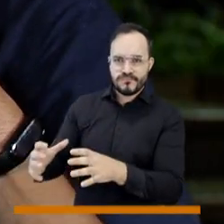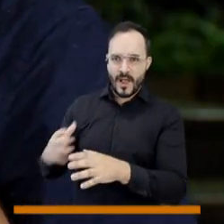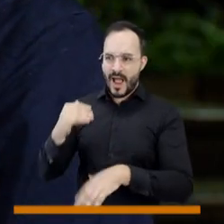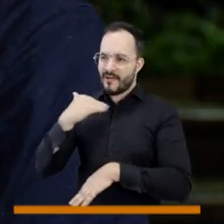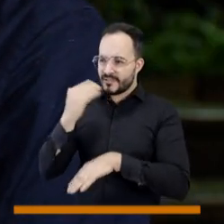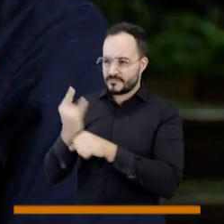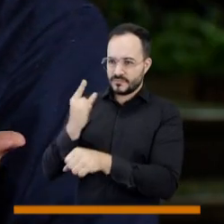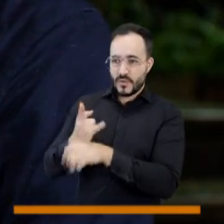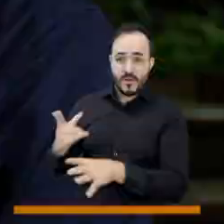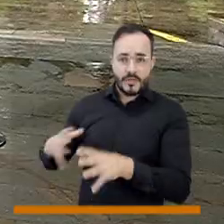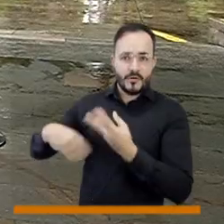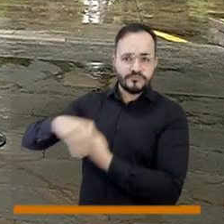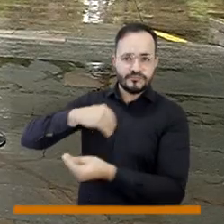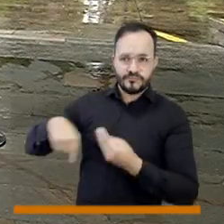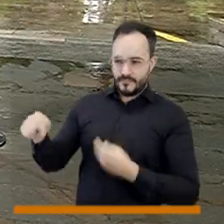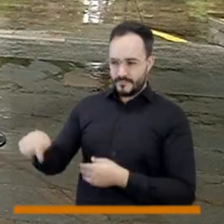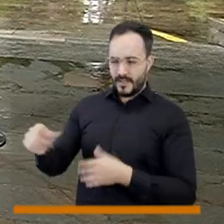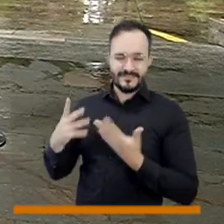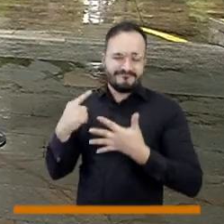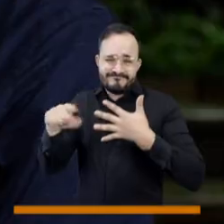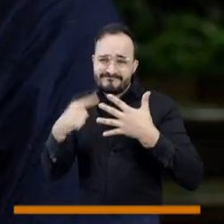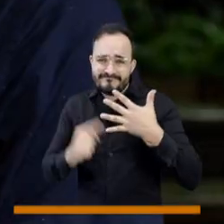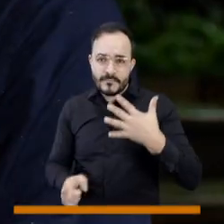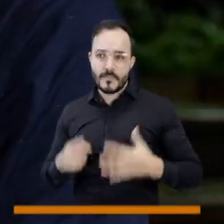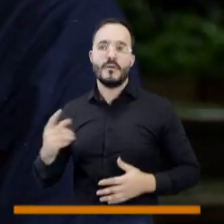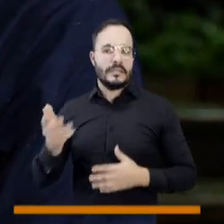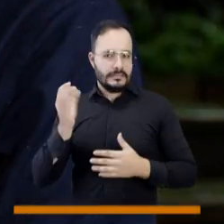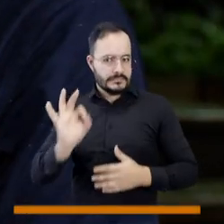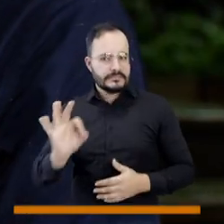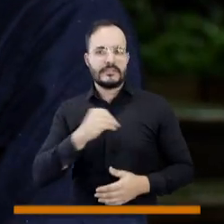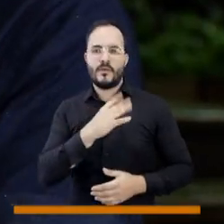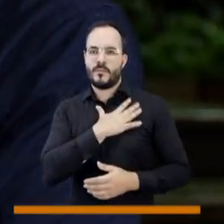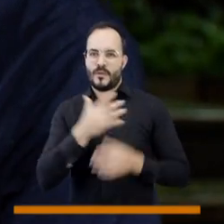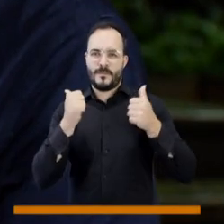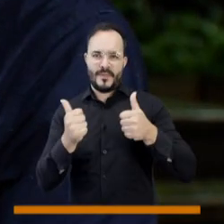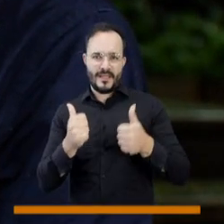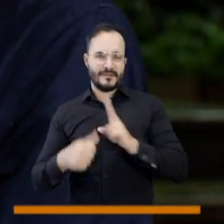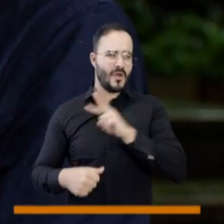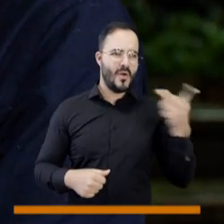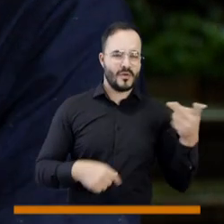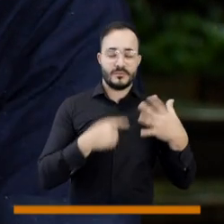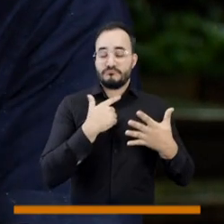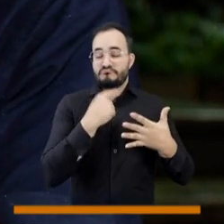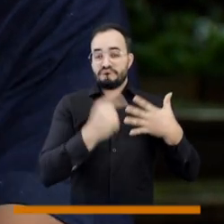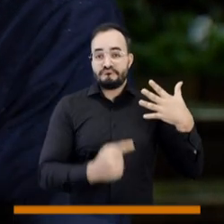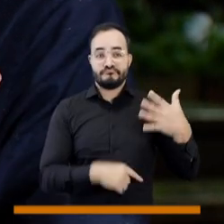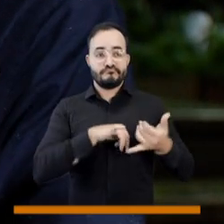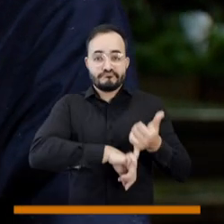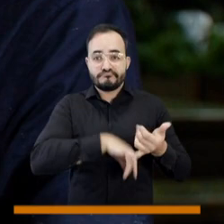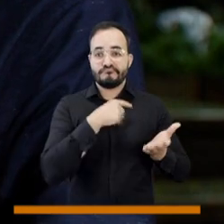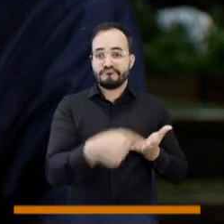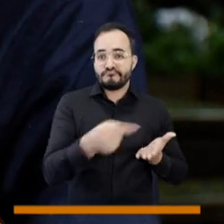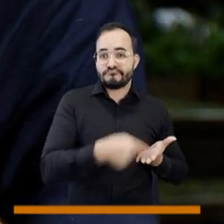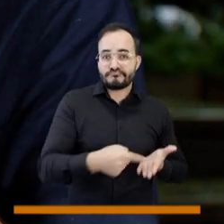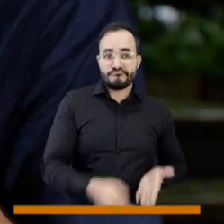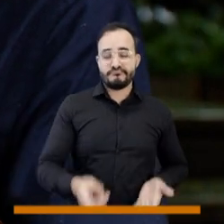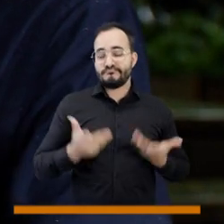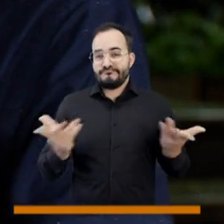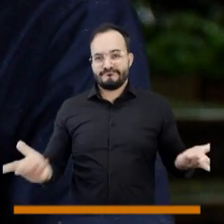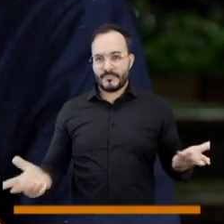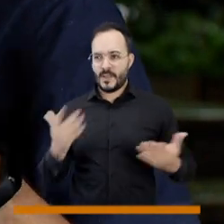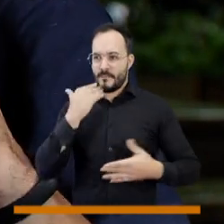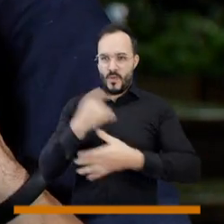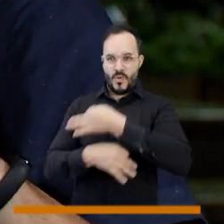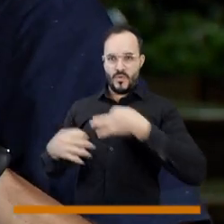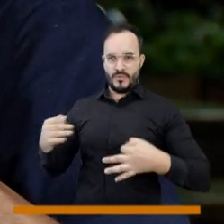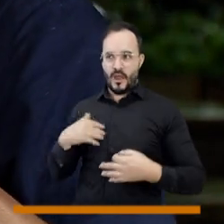en acercar realmente a los usuarios de la energía, puede ser una oportunidad gigantesca porque es que tenemos un millón y medio de clientes